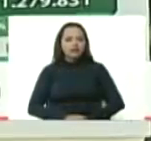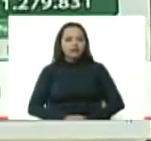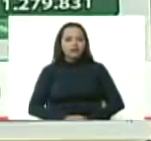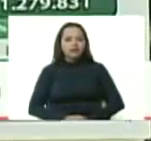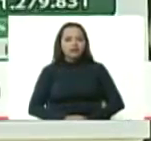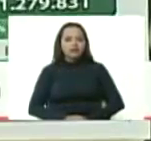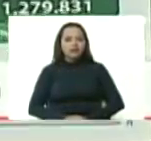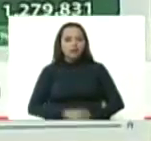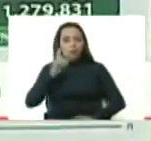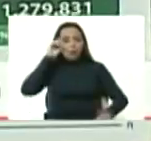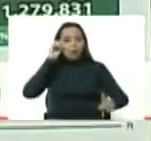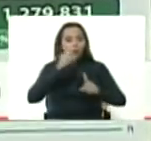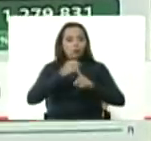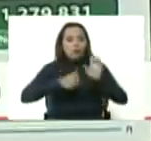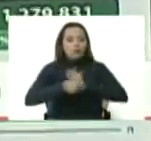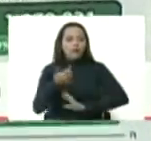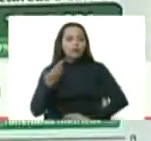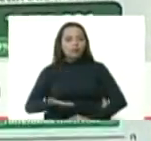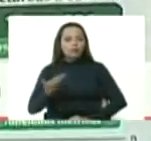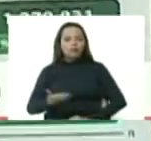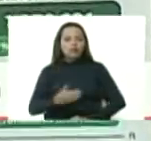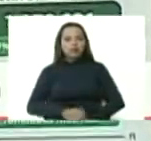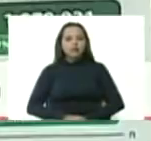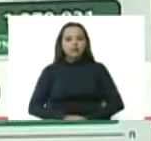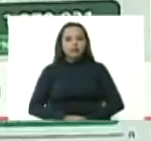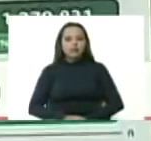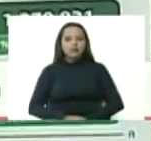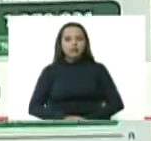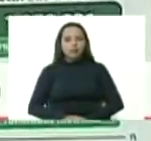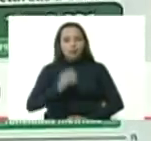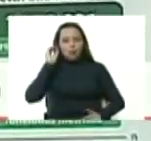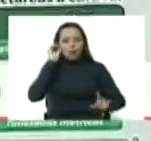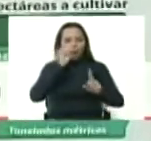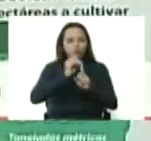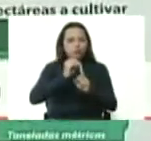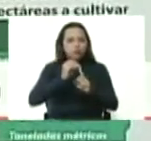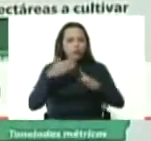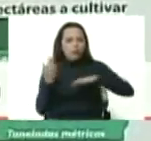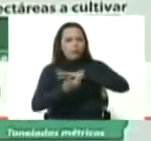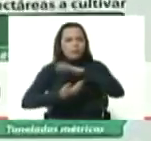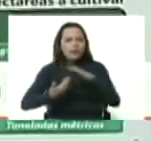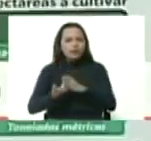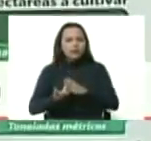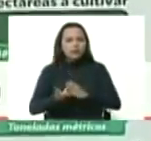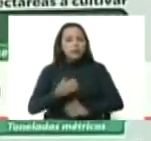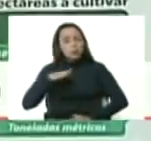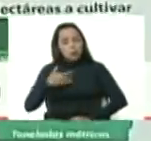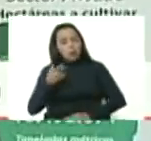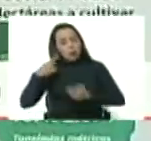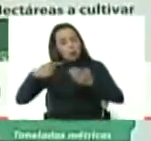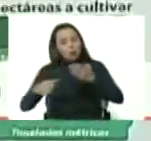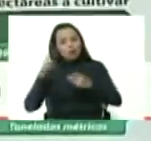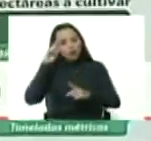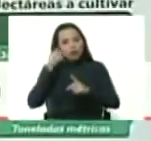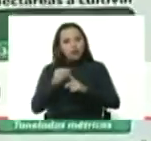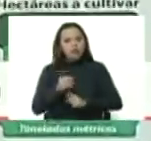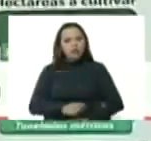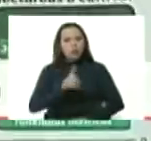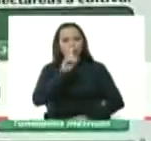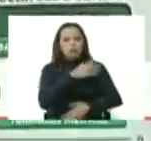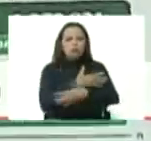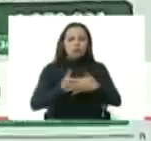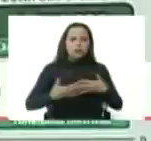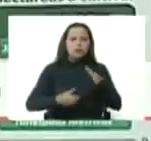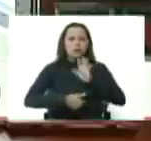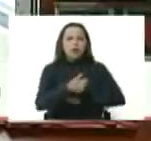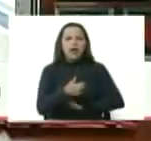básica, la meta básica, una meta básica quiere decir que puede haber una meta complementaria de un millón de hectáreas más